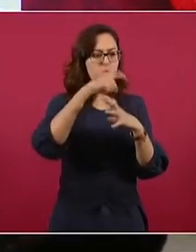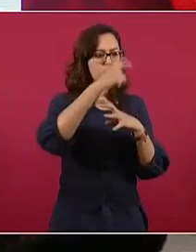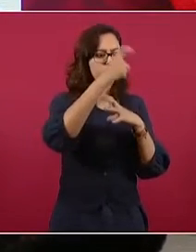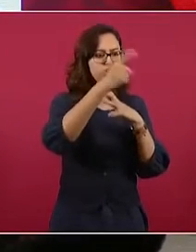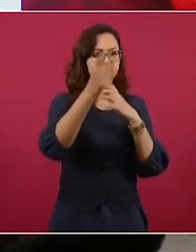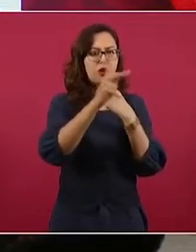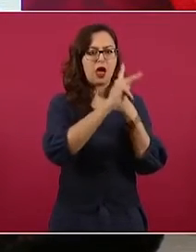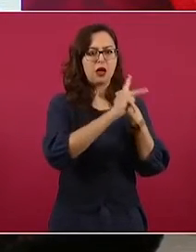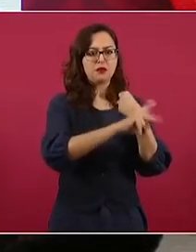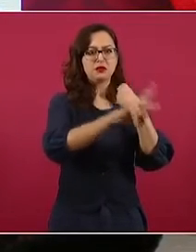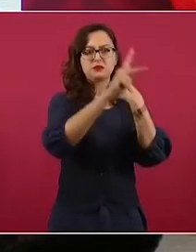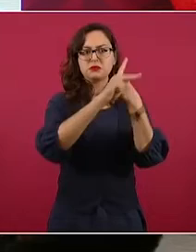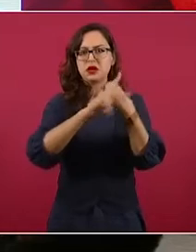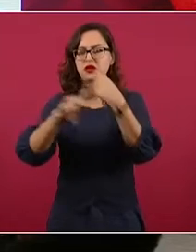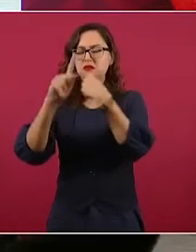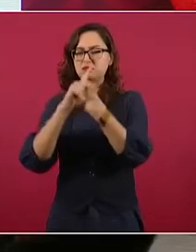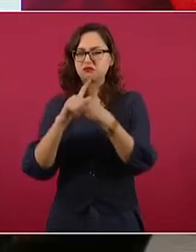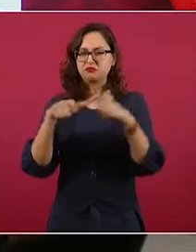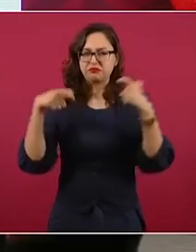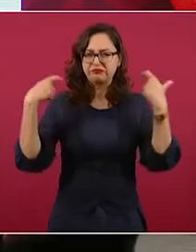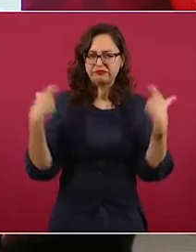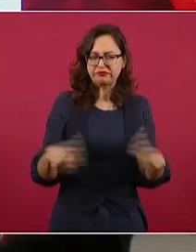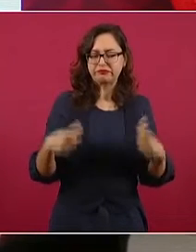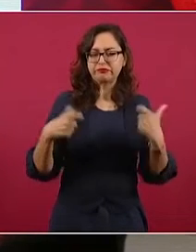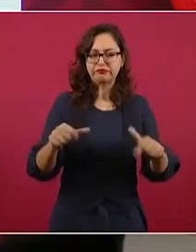mundo en multimillonarios.